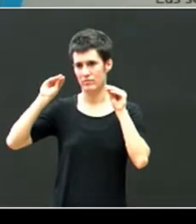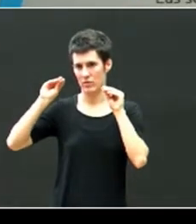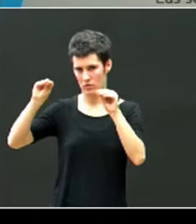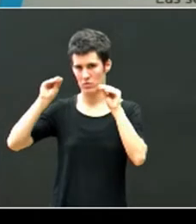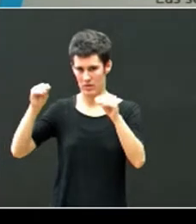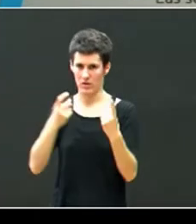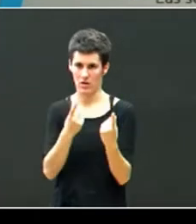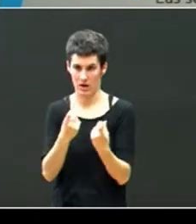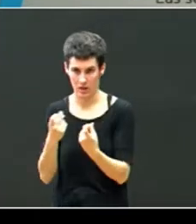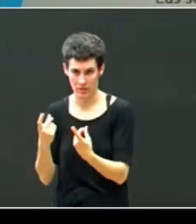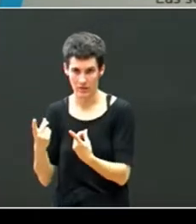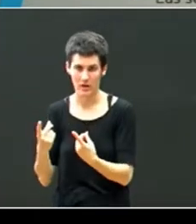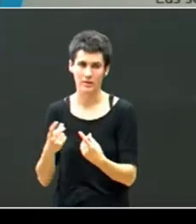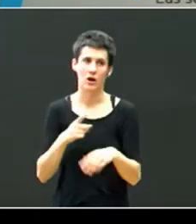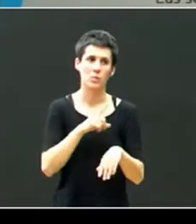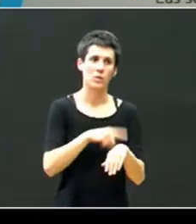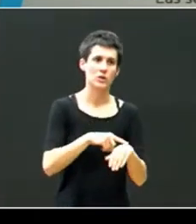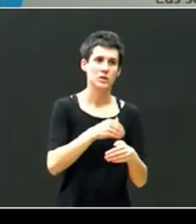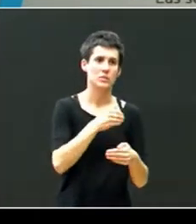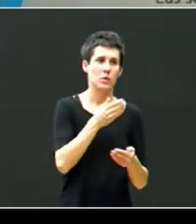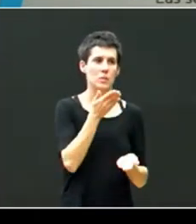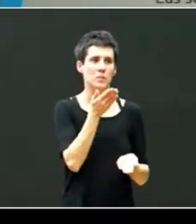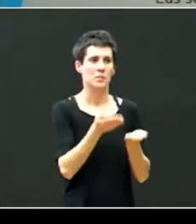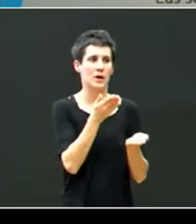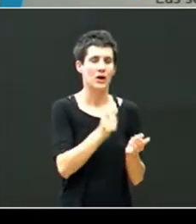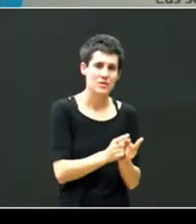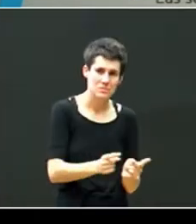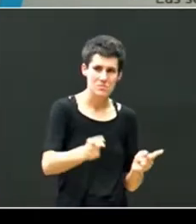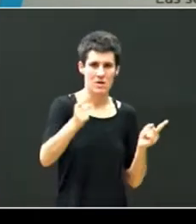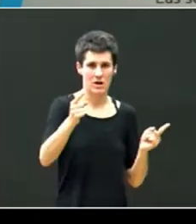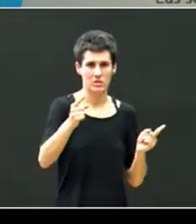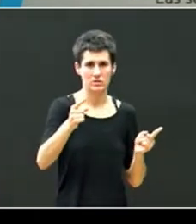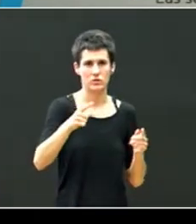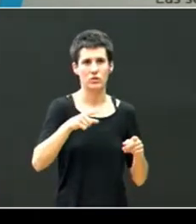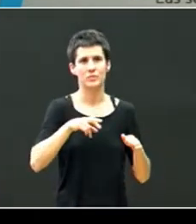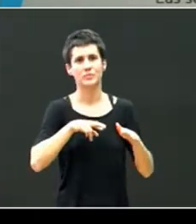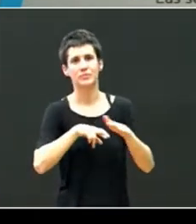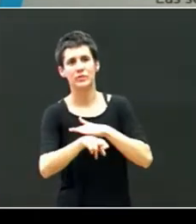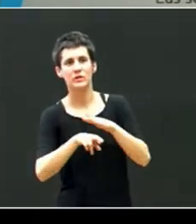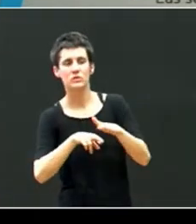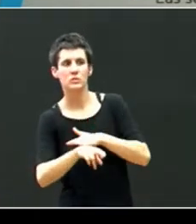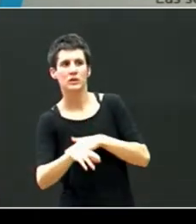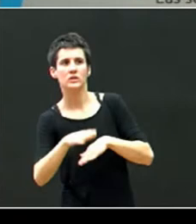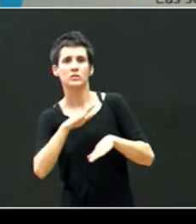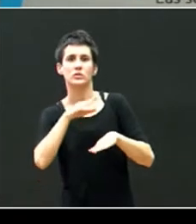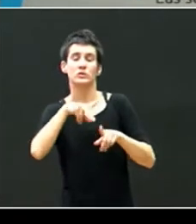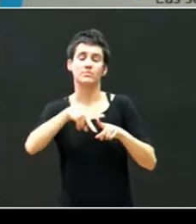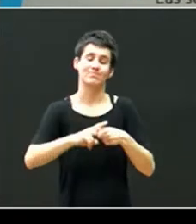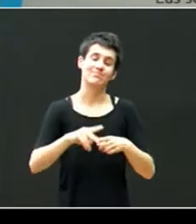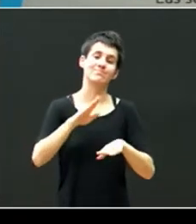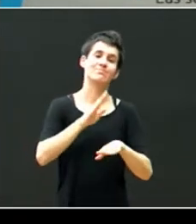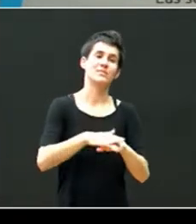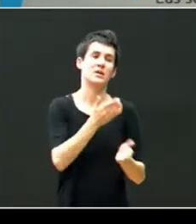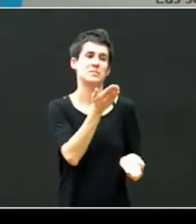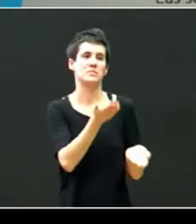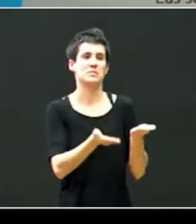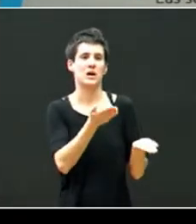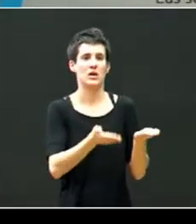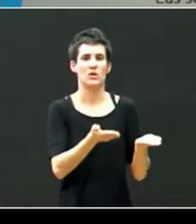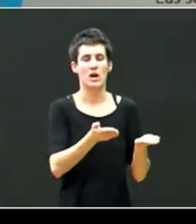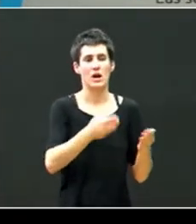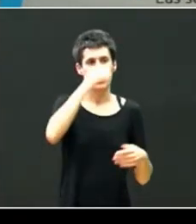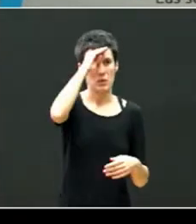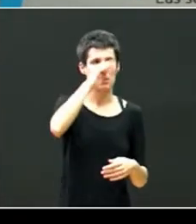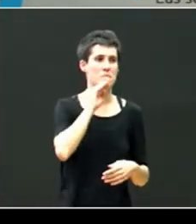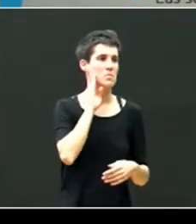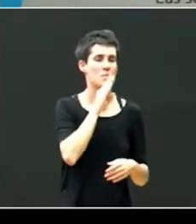alargar los tiempos de valoración instrumentos que valoren competencias parentales y no solo habilidades parentales creo